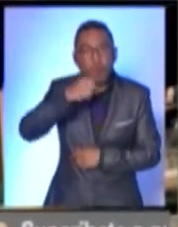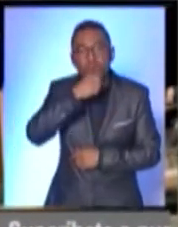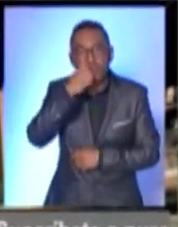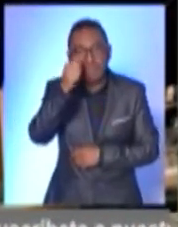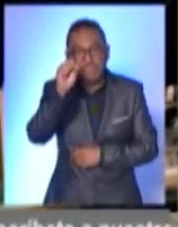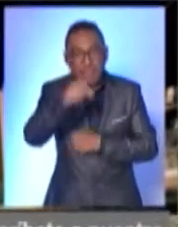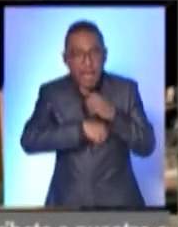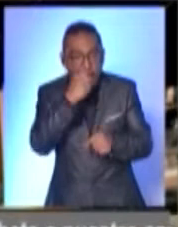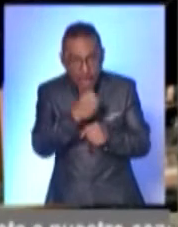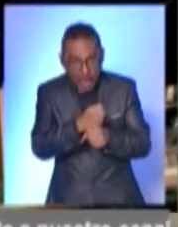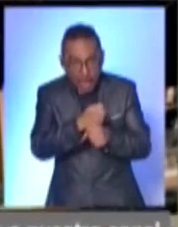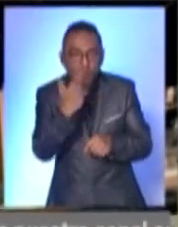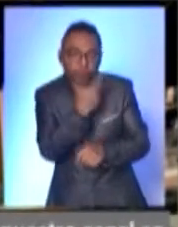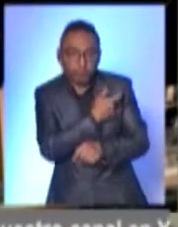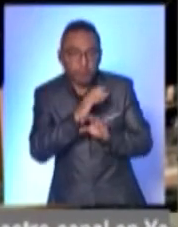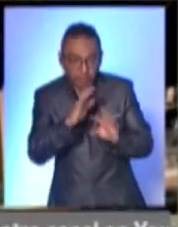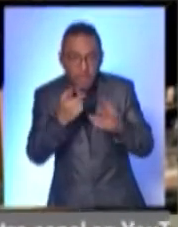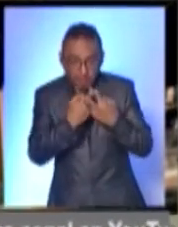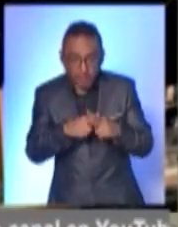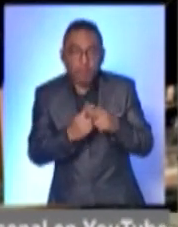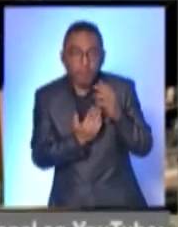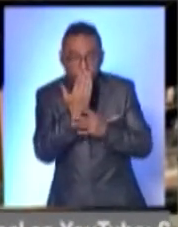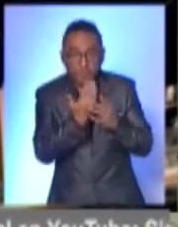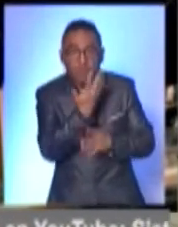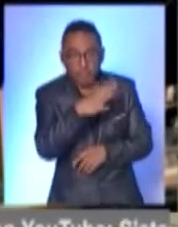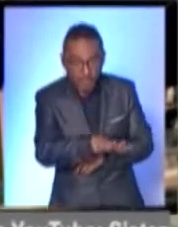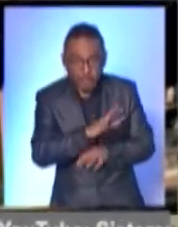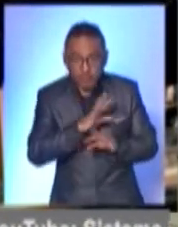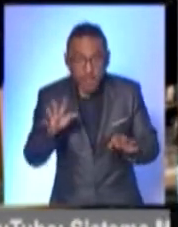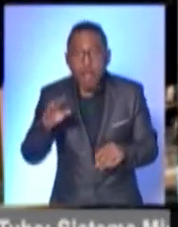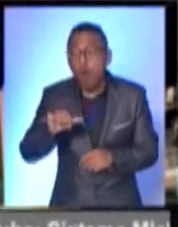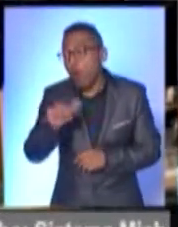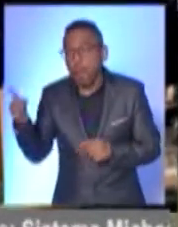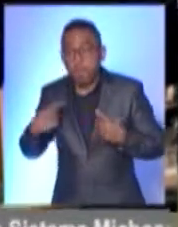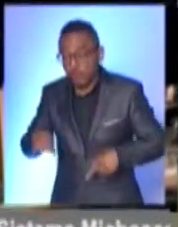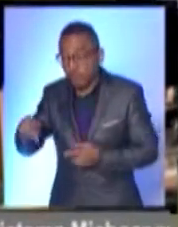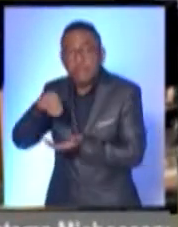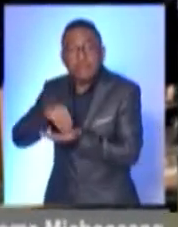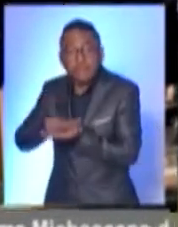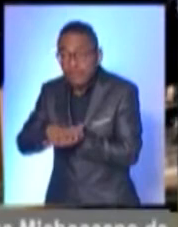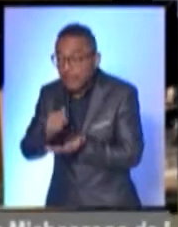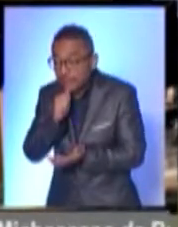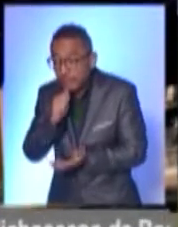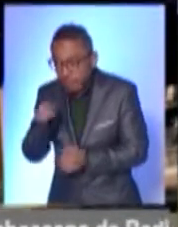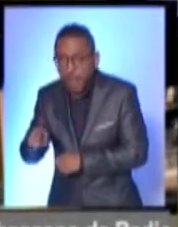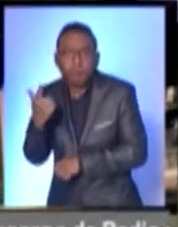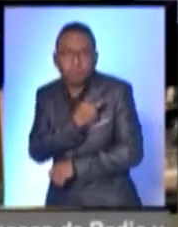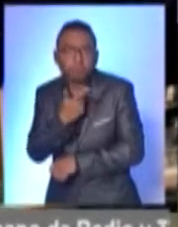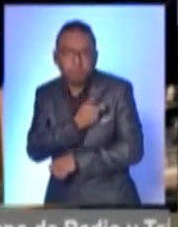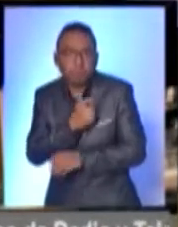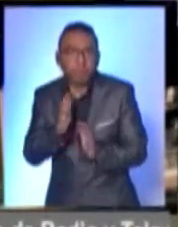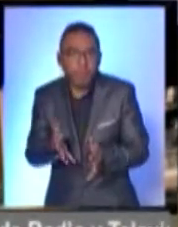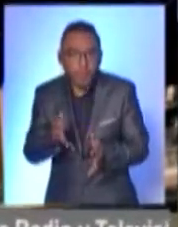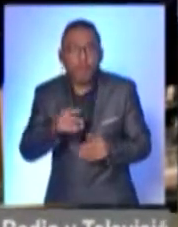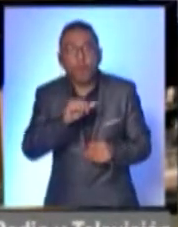se inició. A partir de las 10 de la mañana se atendió a quienes no tenían cita. En ocho centros de vacunación